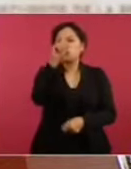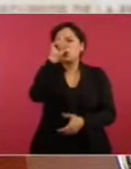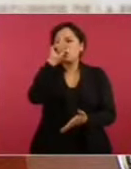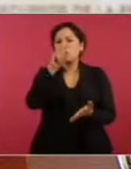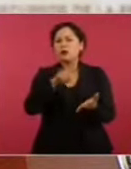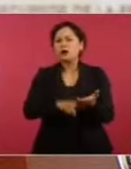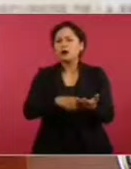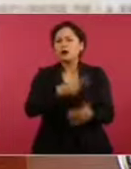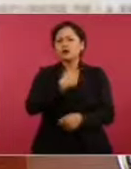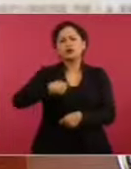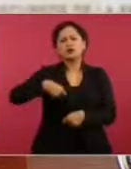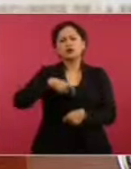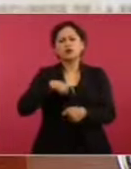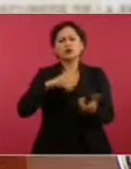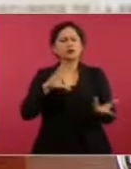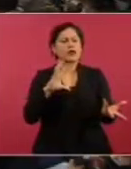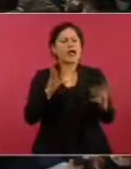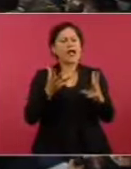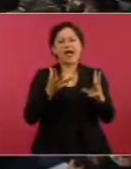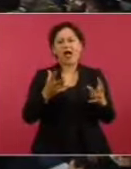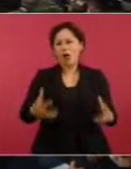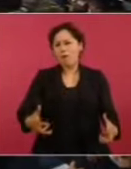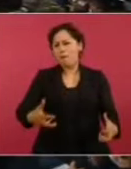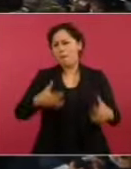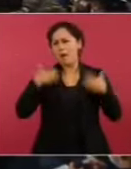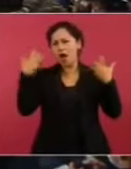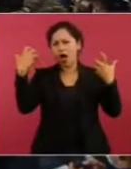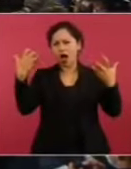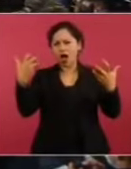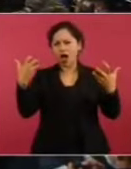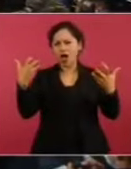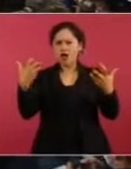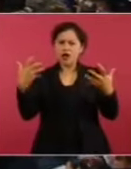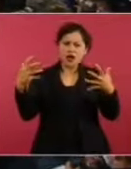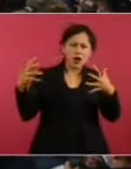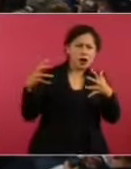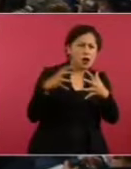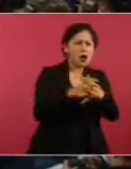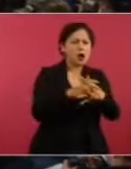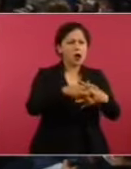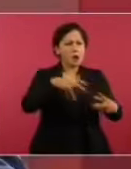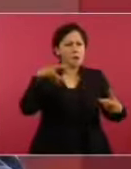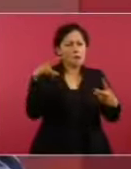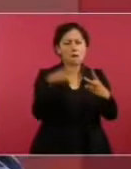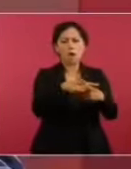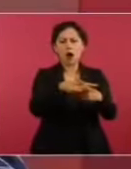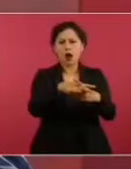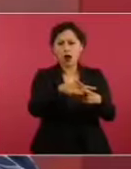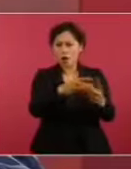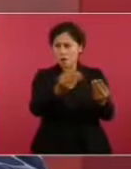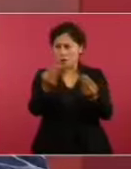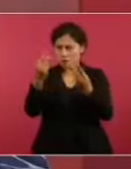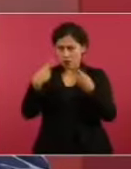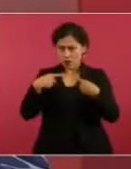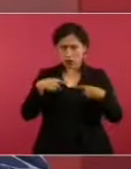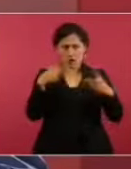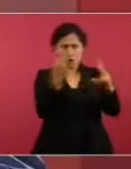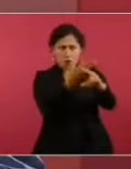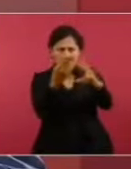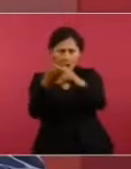si hubiésemos quemado el palacio, si hubiesen habido muertos, si hubiese logrado la transformación.